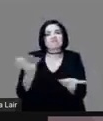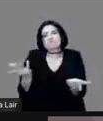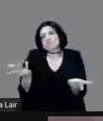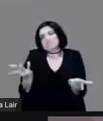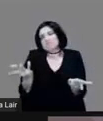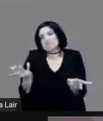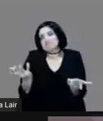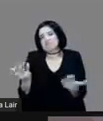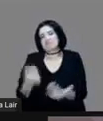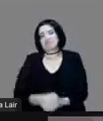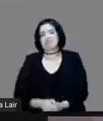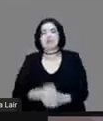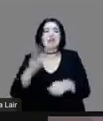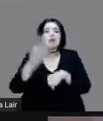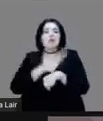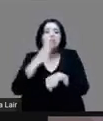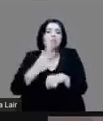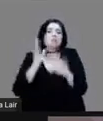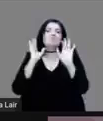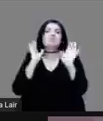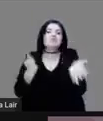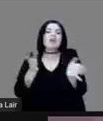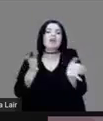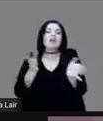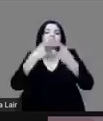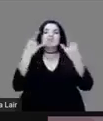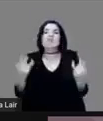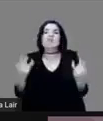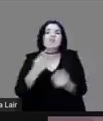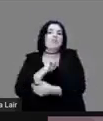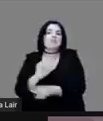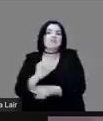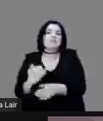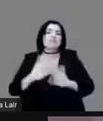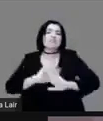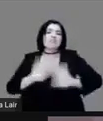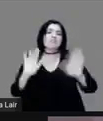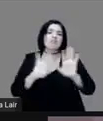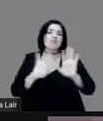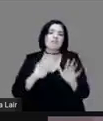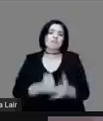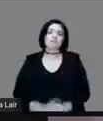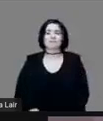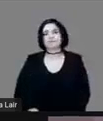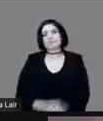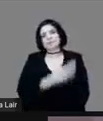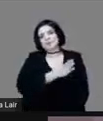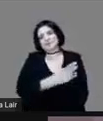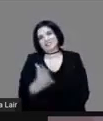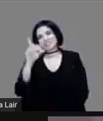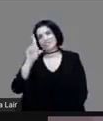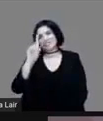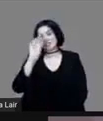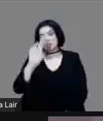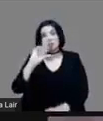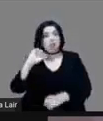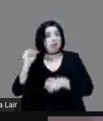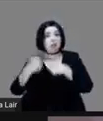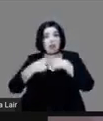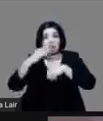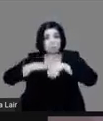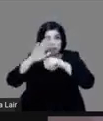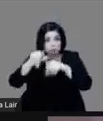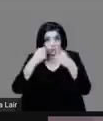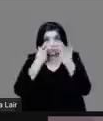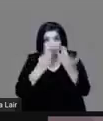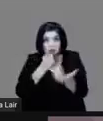en el que se llevan a cabo los hechos y más o menos el devenir de la historia pues doctor algún otro comentario final